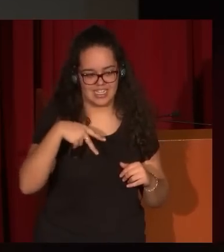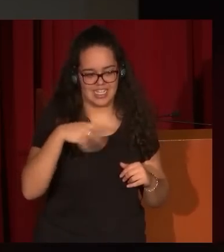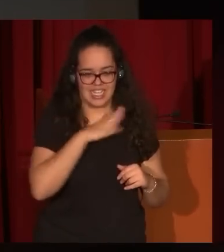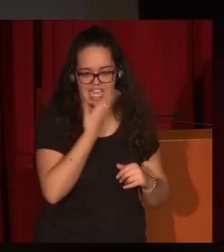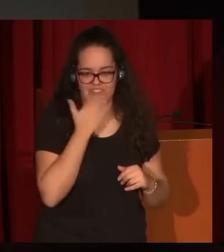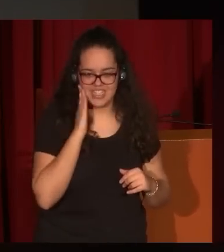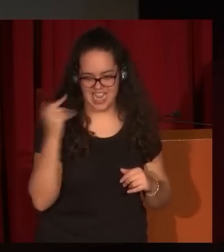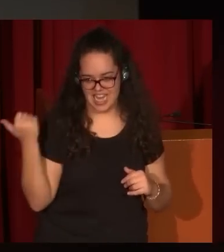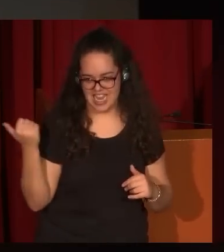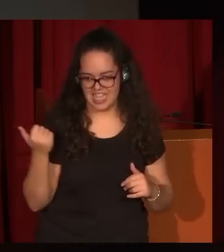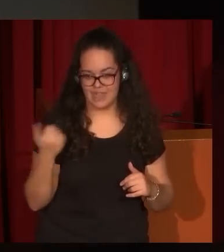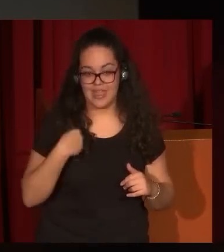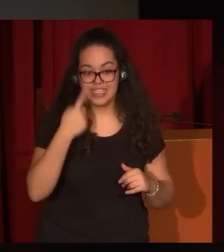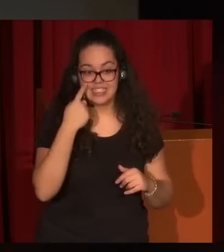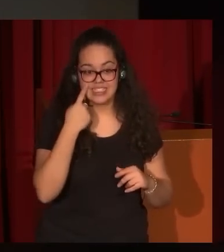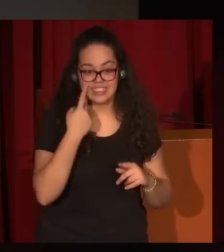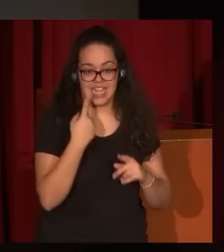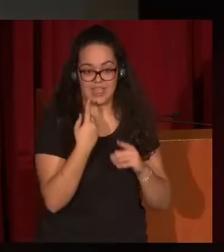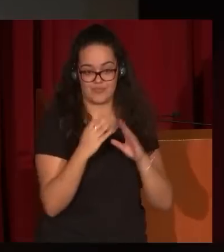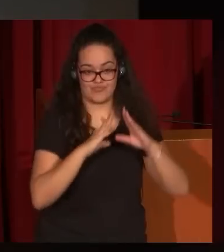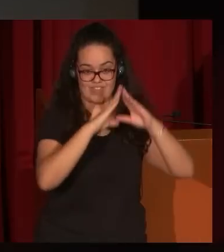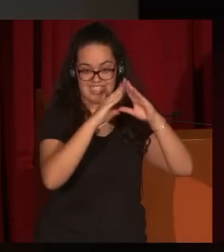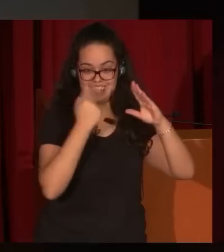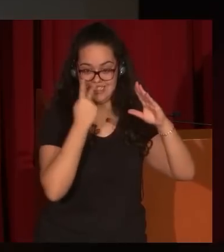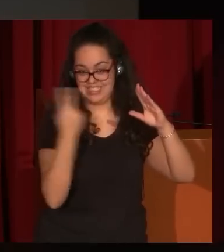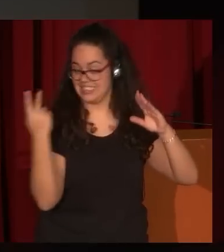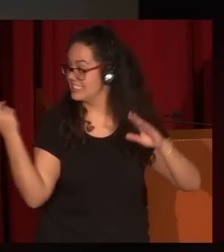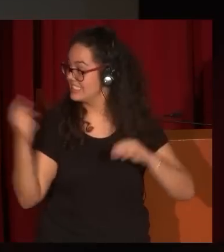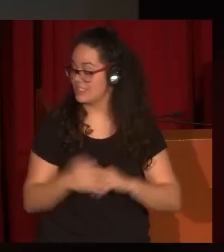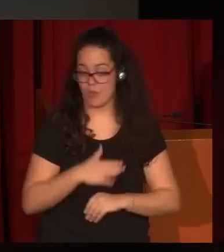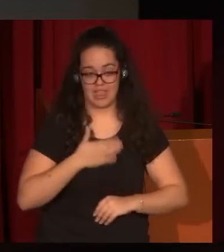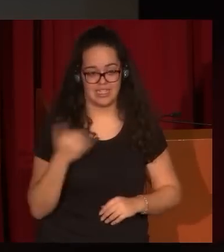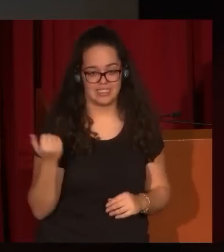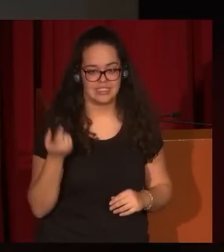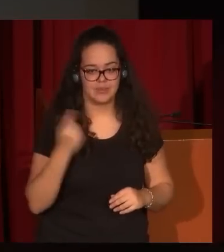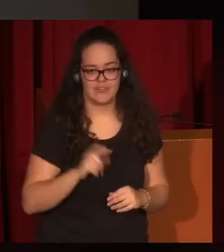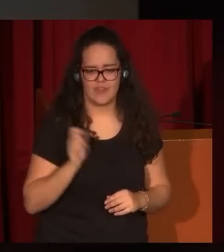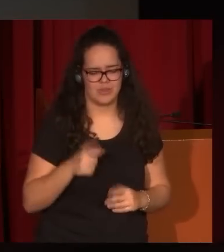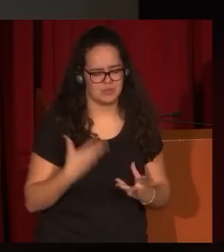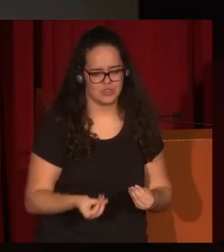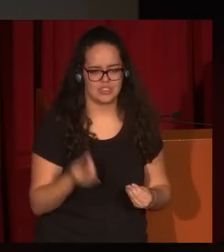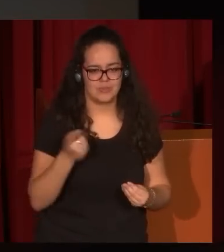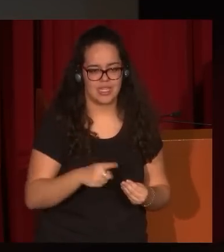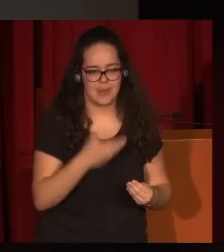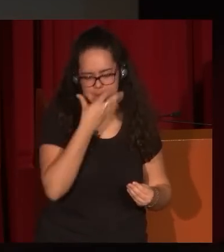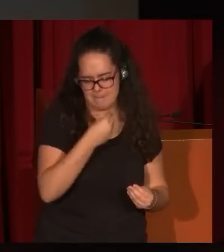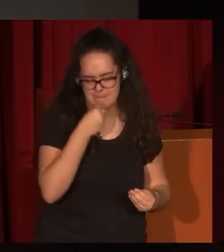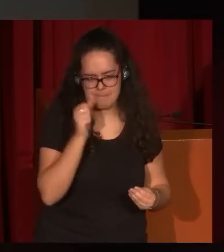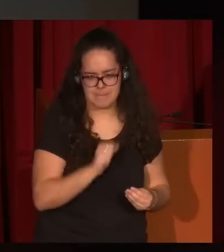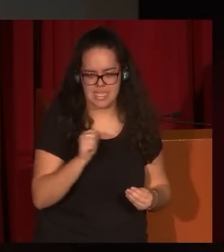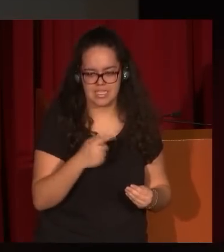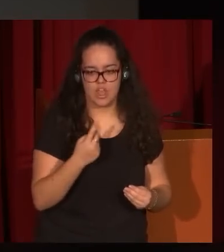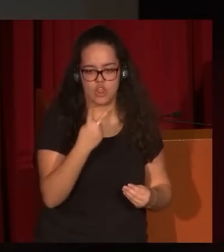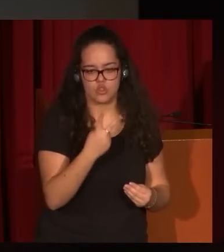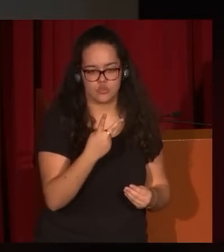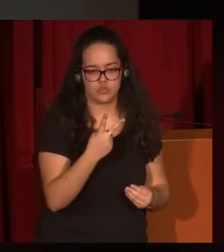su iglesia. Como ven, esto es extraordinariamente frecuente y son muy especialmente bellos estas dos